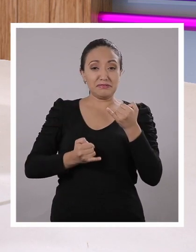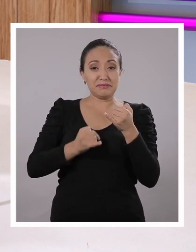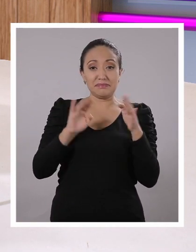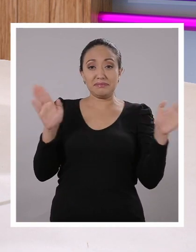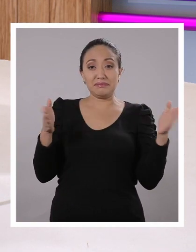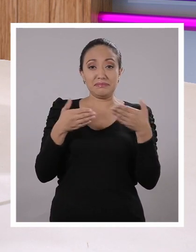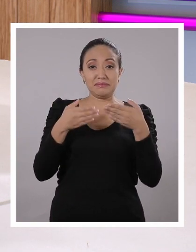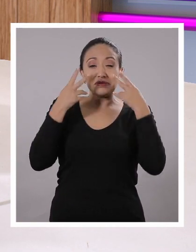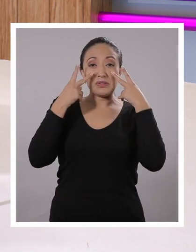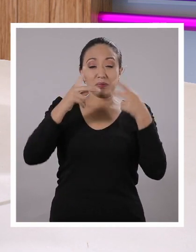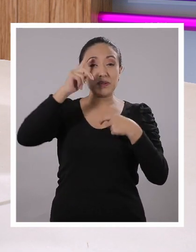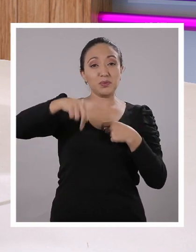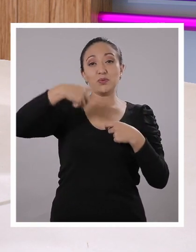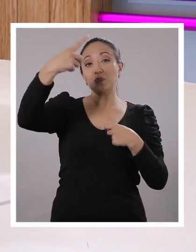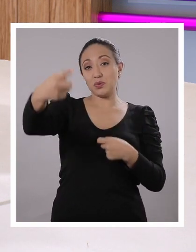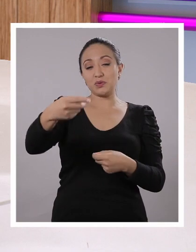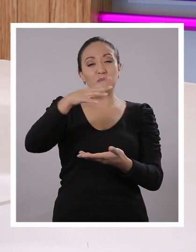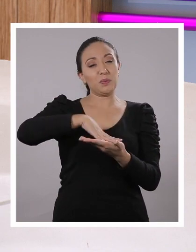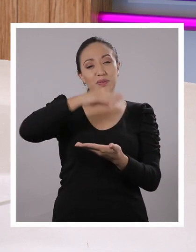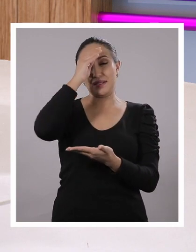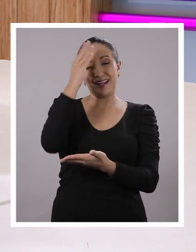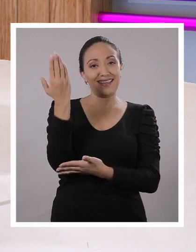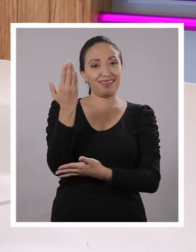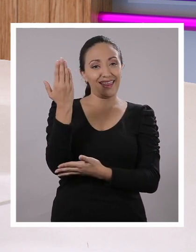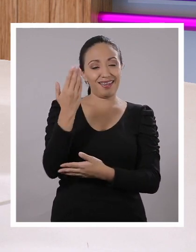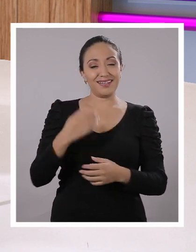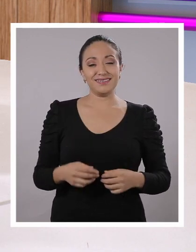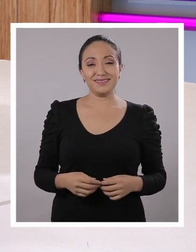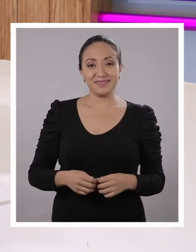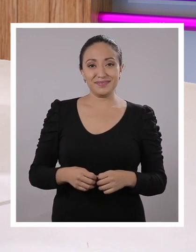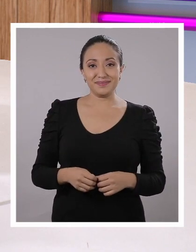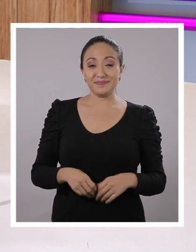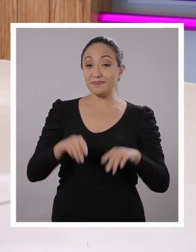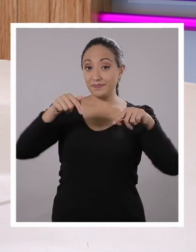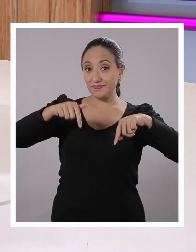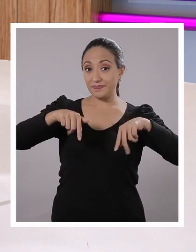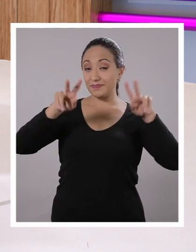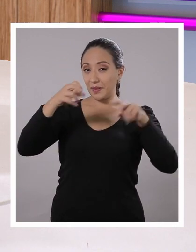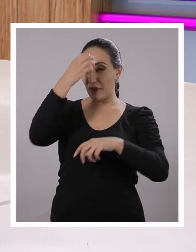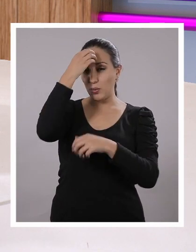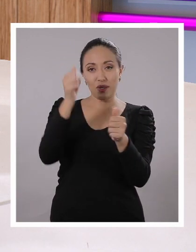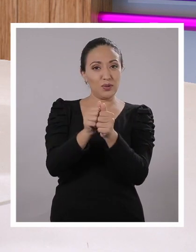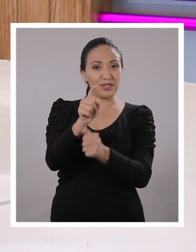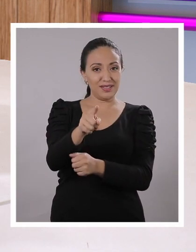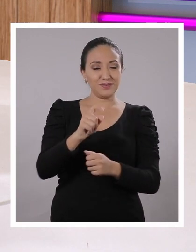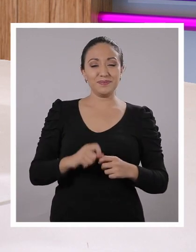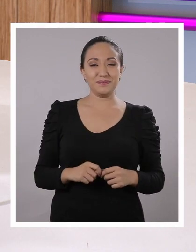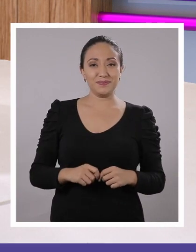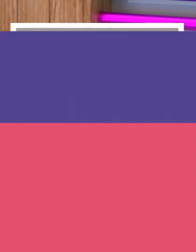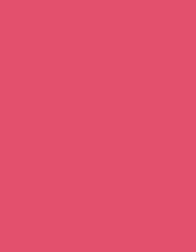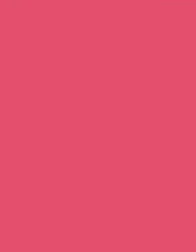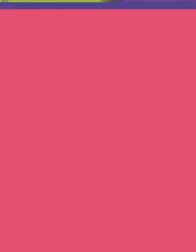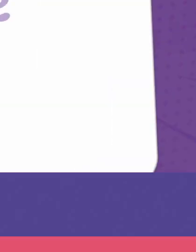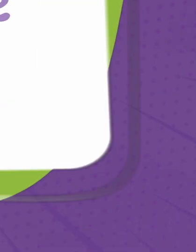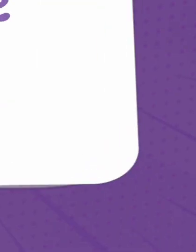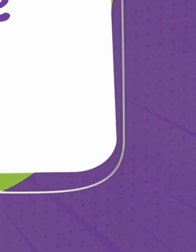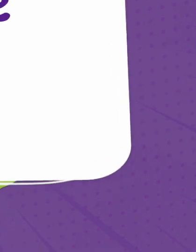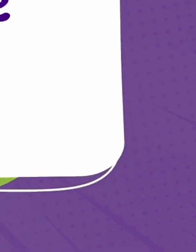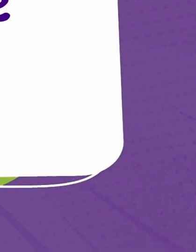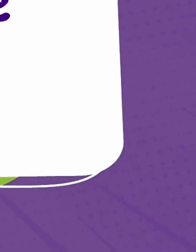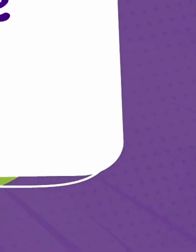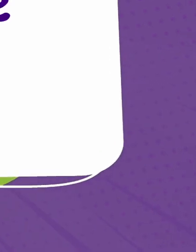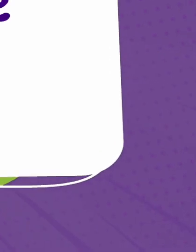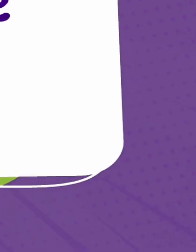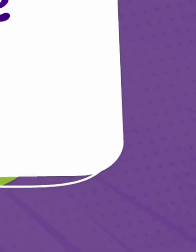Llegamos al final. Nos vemos en un próximo episodio de AprenderlaTele, un espacio de EDUCA contigo. Chicos y